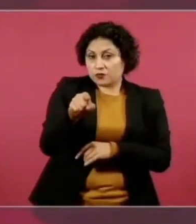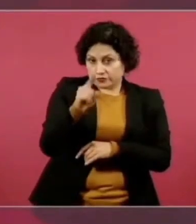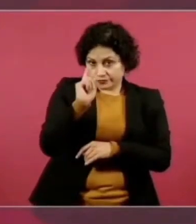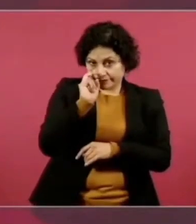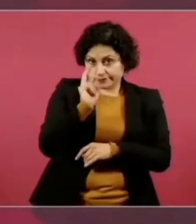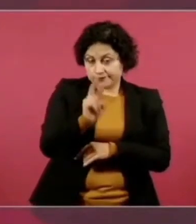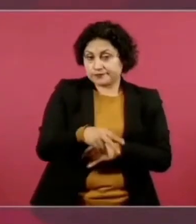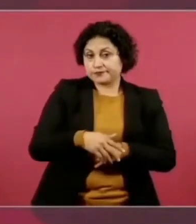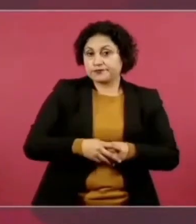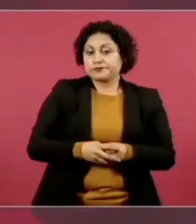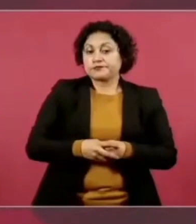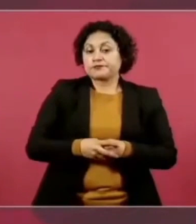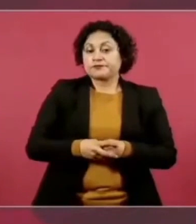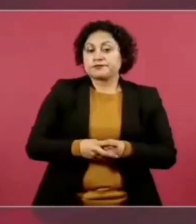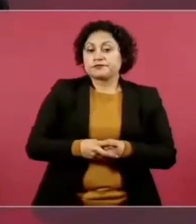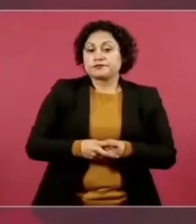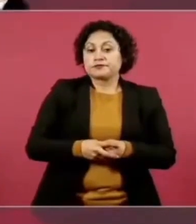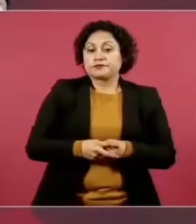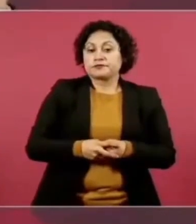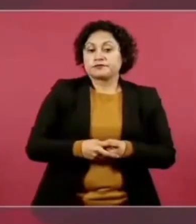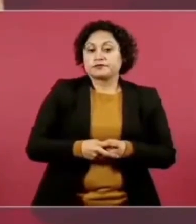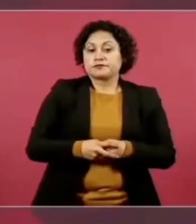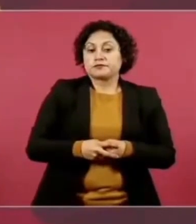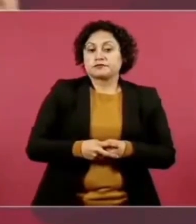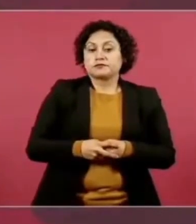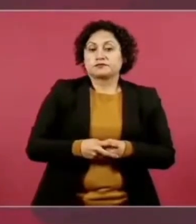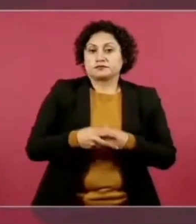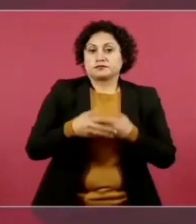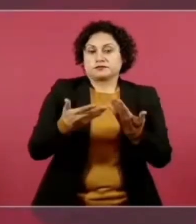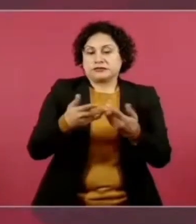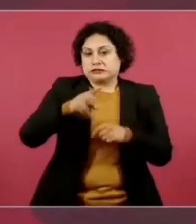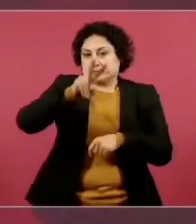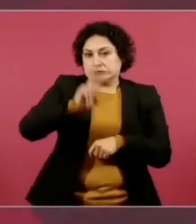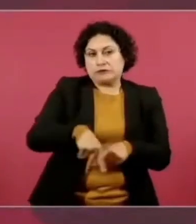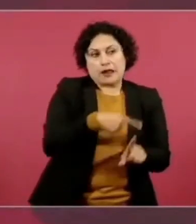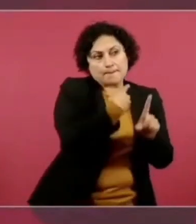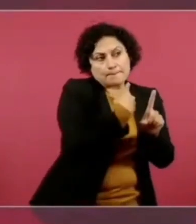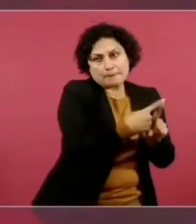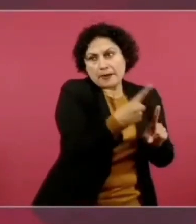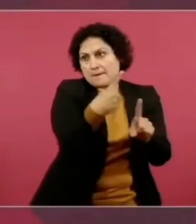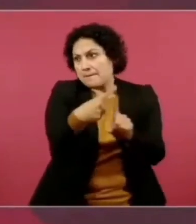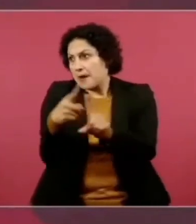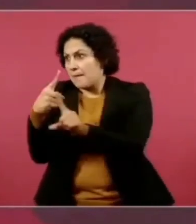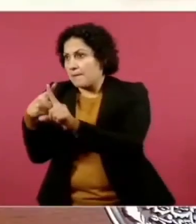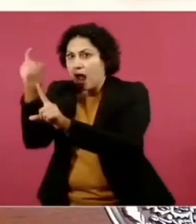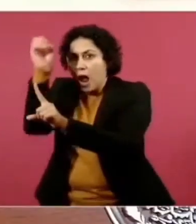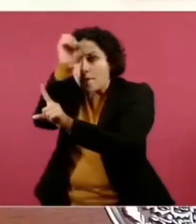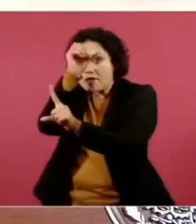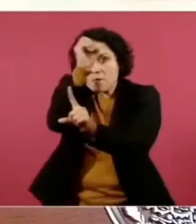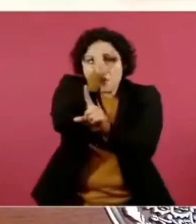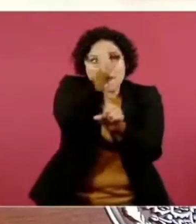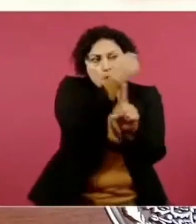cómo hay tantas opiniones, ya